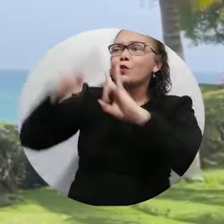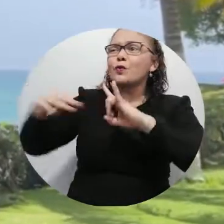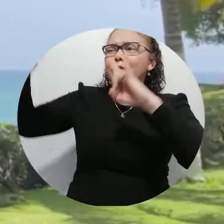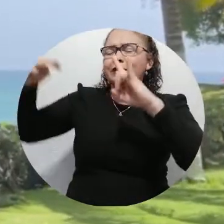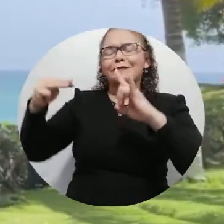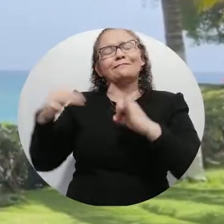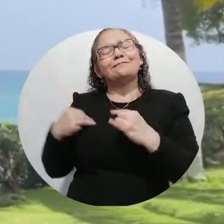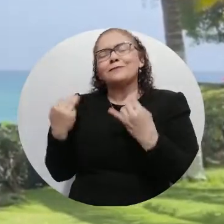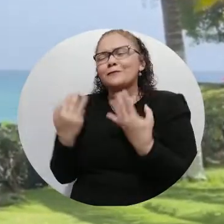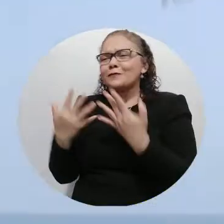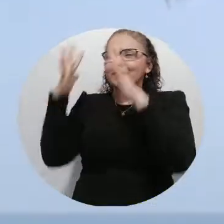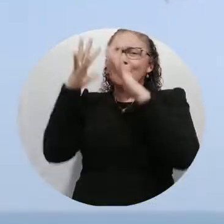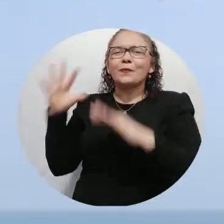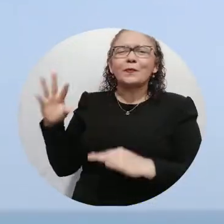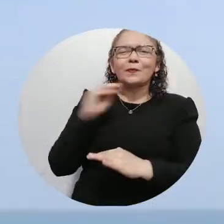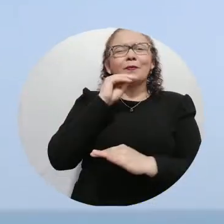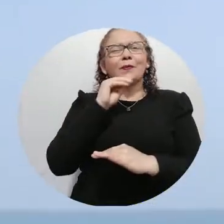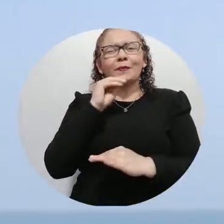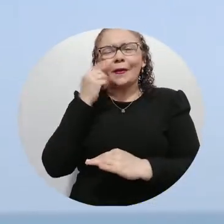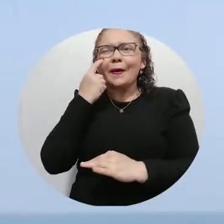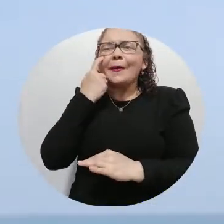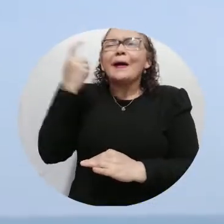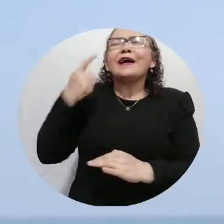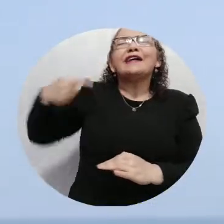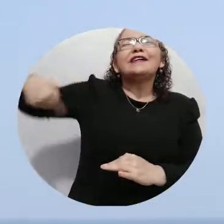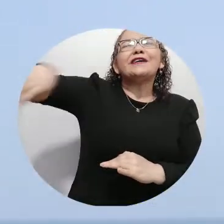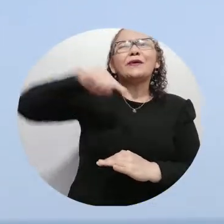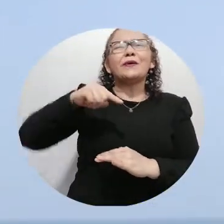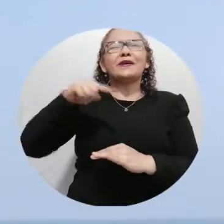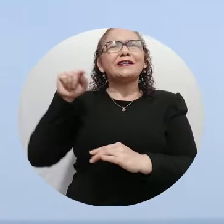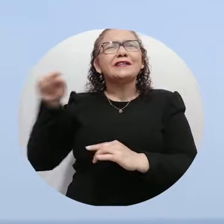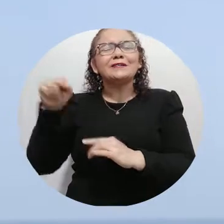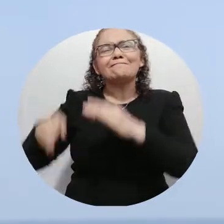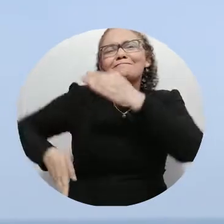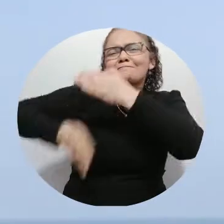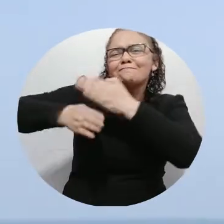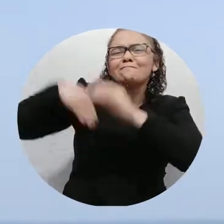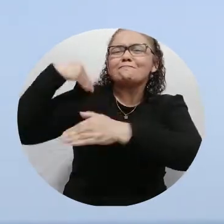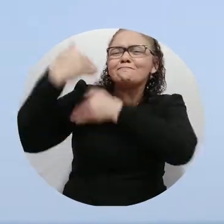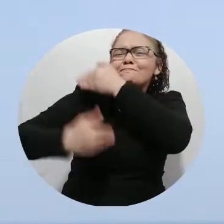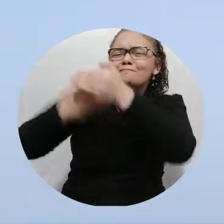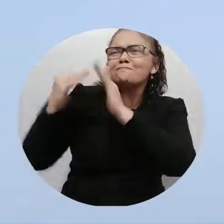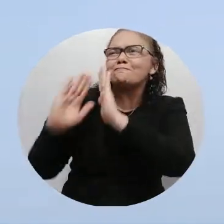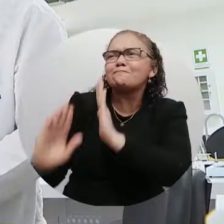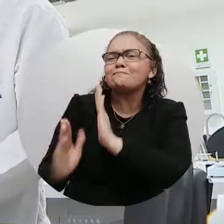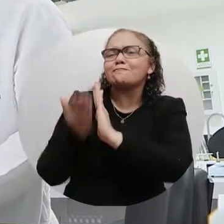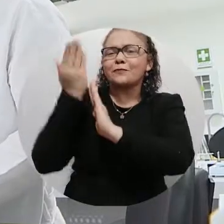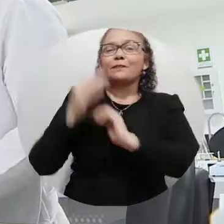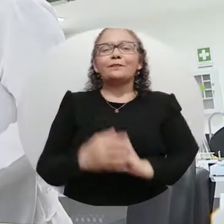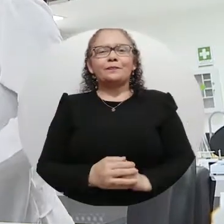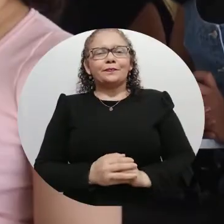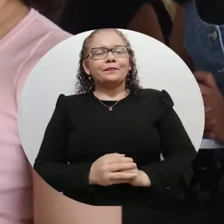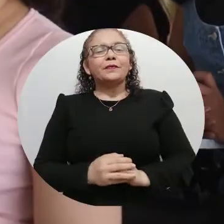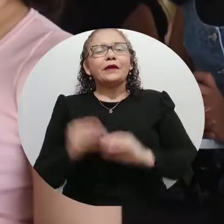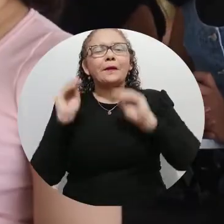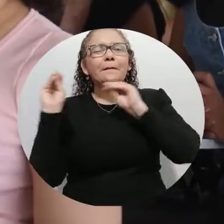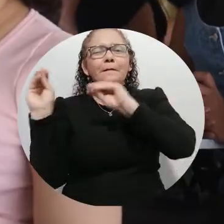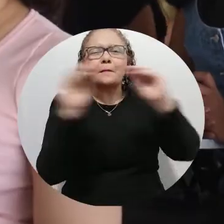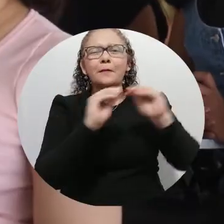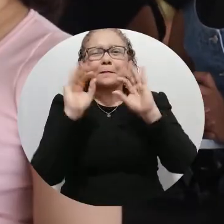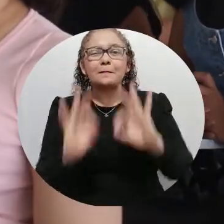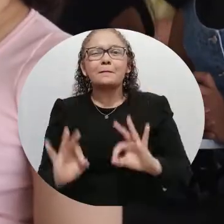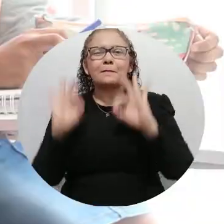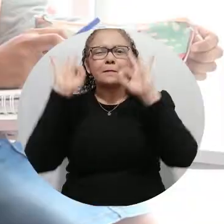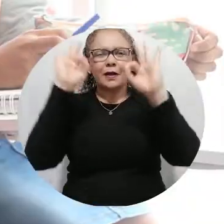calidad de la Universidad del Magdalena. Estoy muy feliz, puesto que esto nos garantiza la mejora continua y el proceso educativo de la Universidad. Mediante la